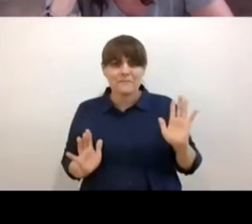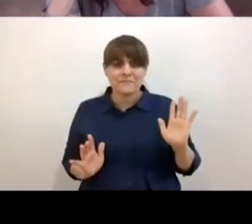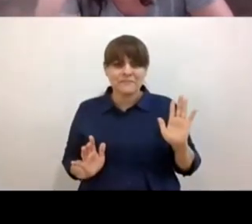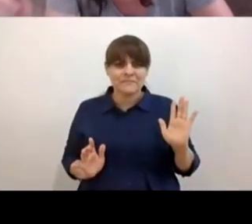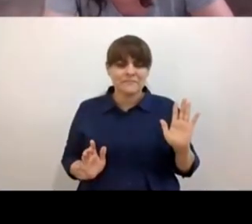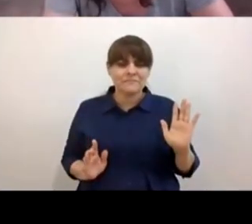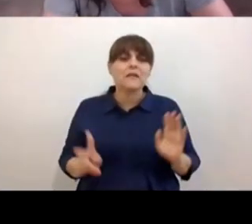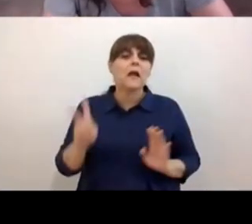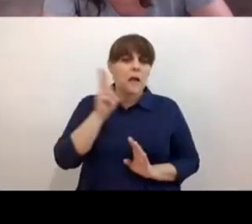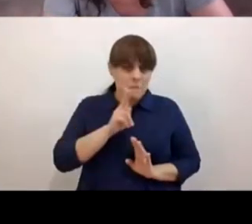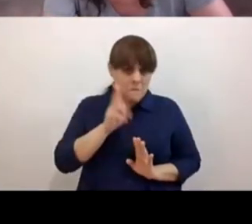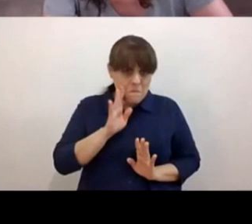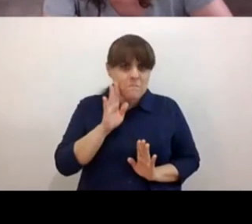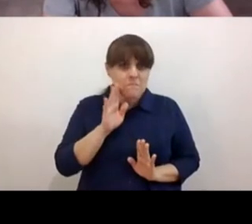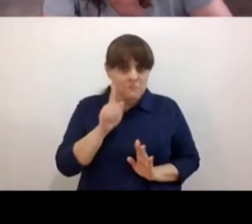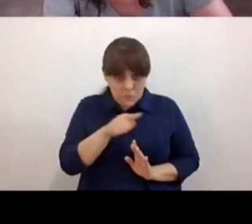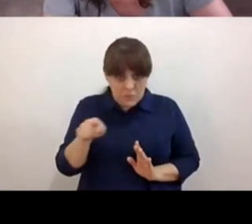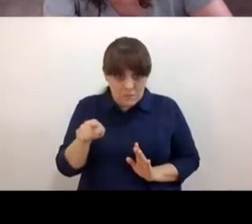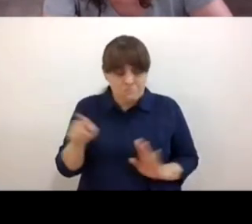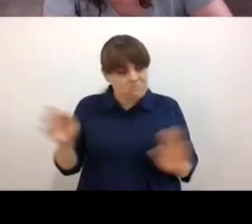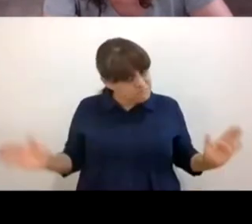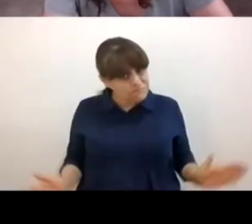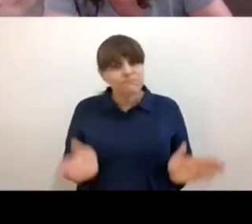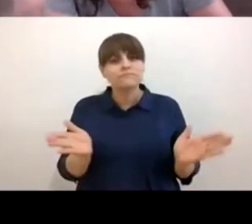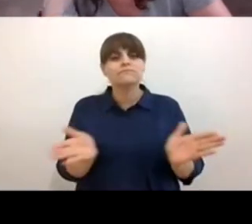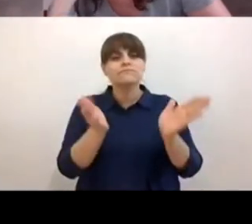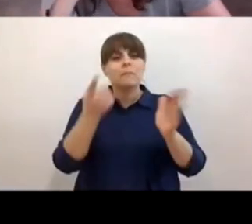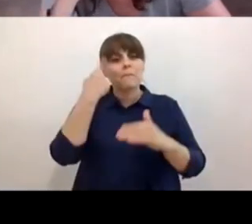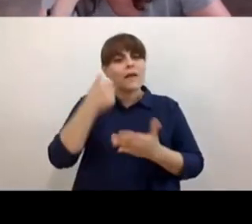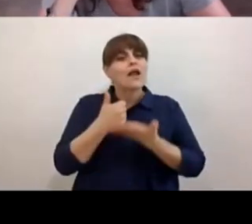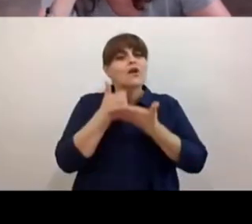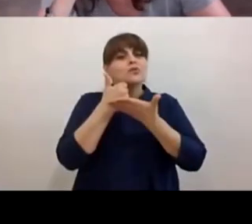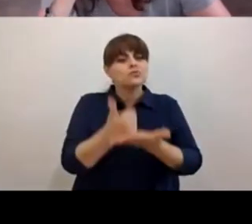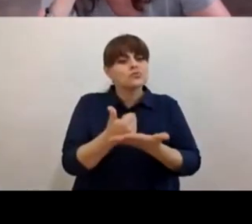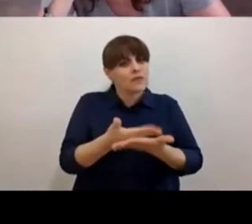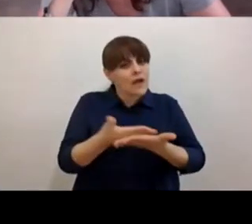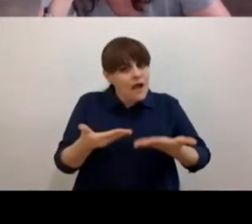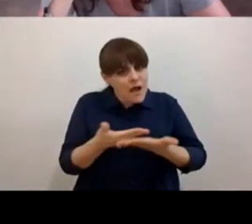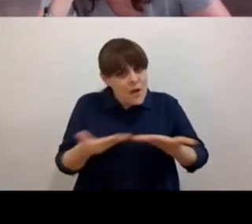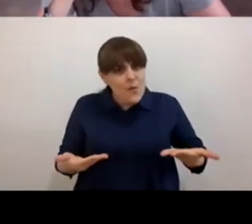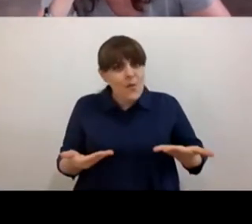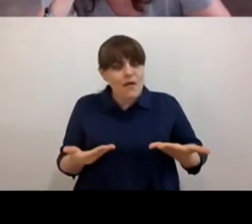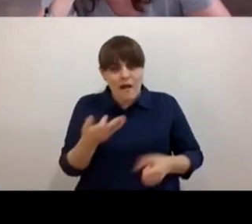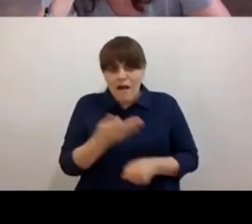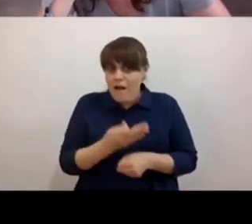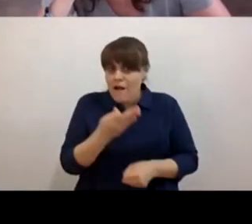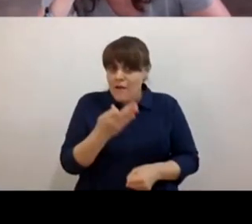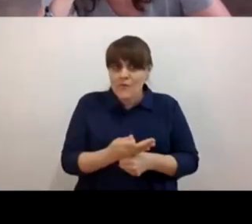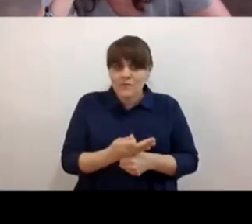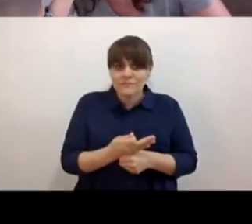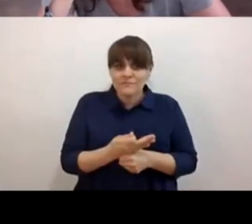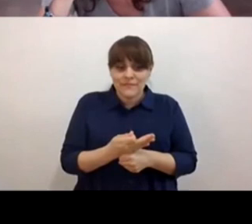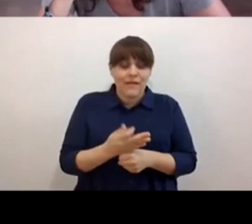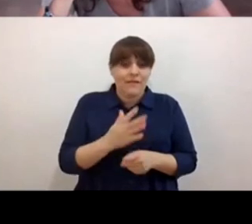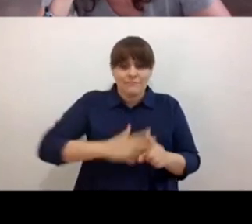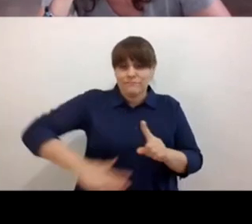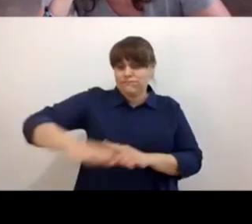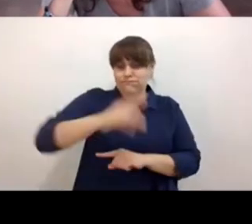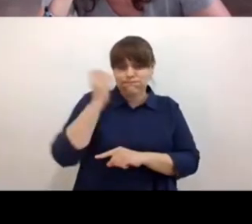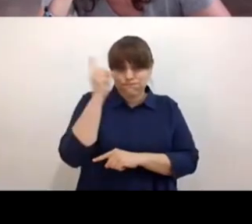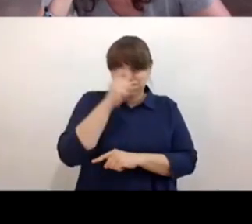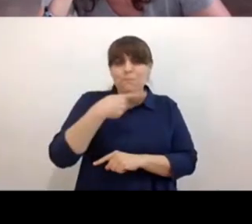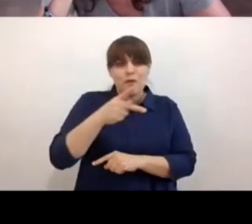perfecto va venga que sirva a la realidad real de este tiempo que es el único que tenemos con toda su complejidad ¿no?